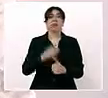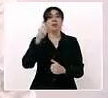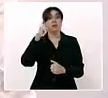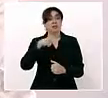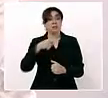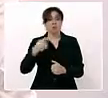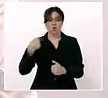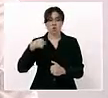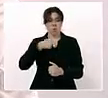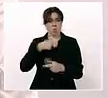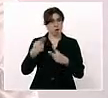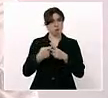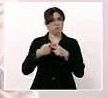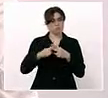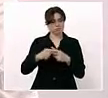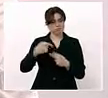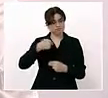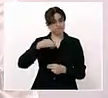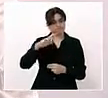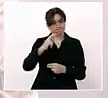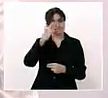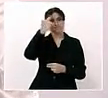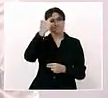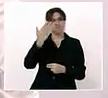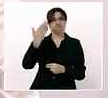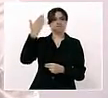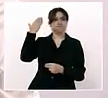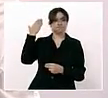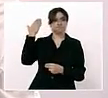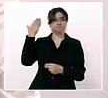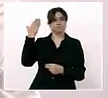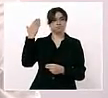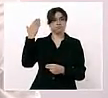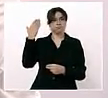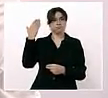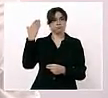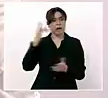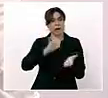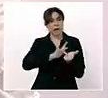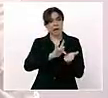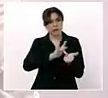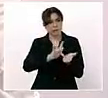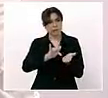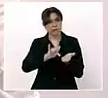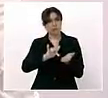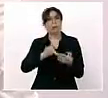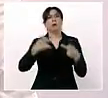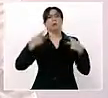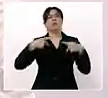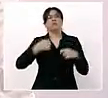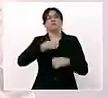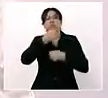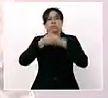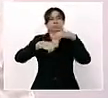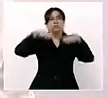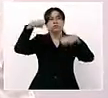que me tocó iniciar el programa de la pensión de los adultos mayores.